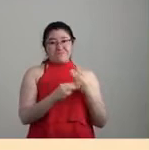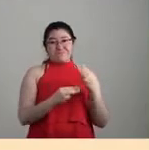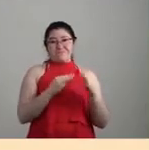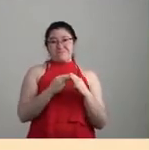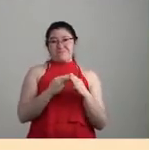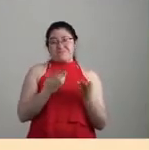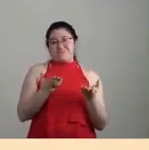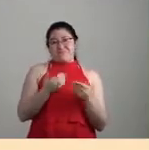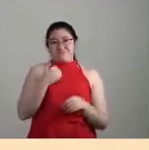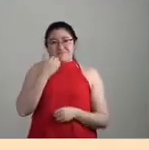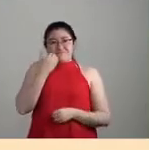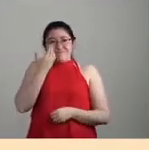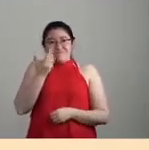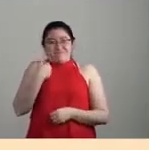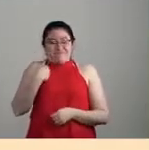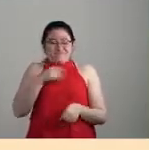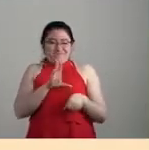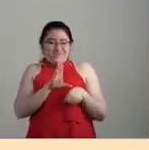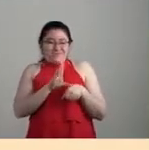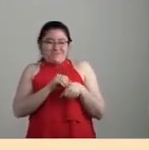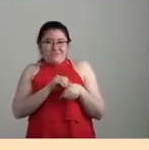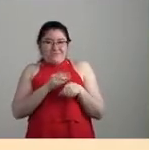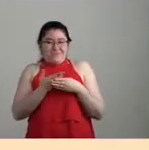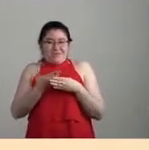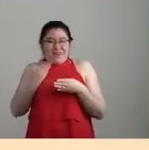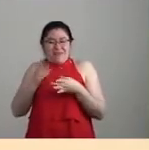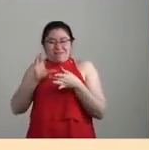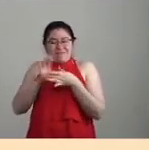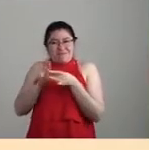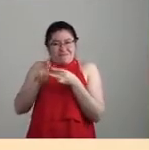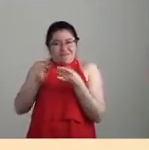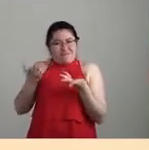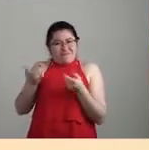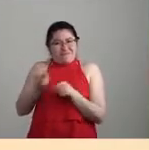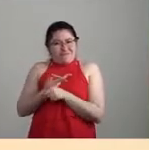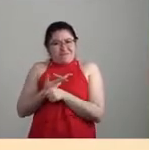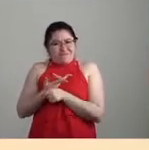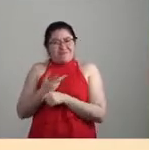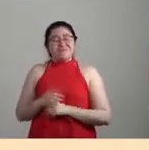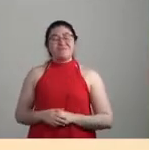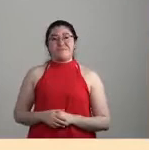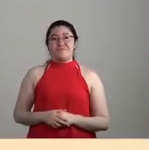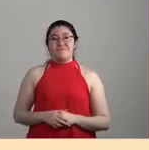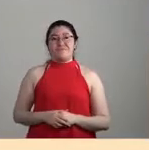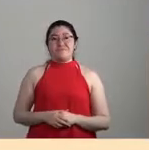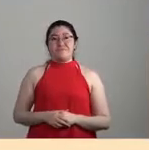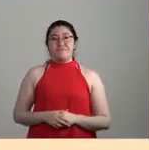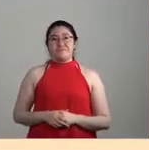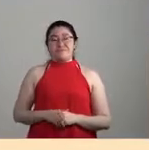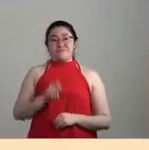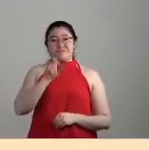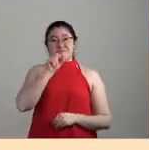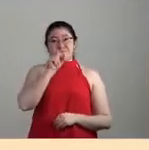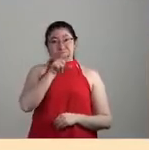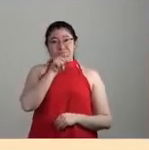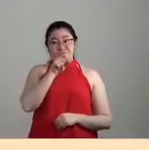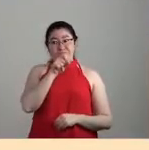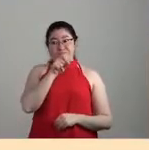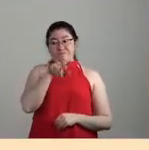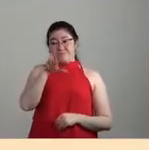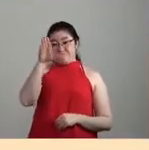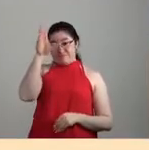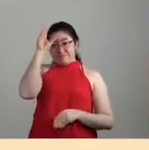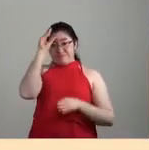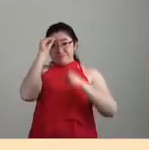si queréis, si me permites un pequeño precedente. O sea, Moore aprende buena parte de su